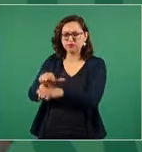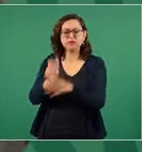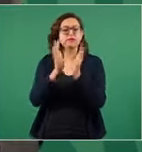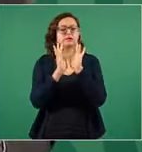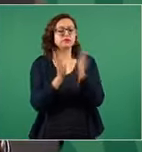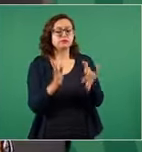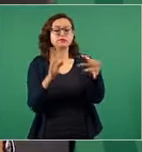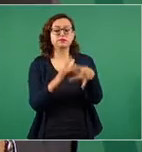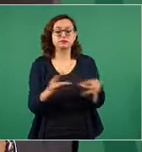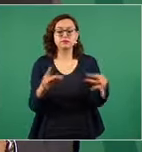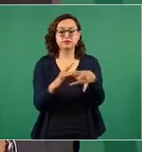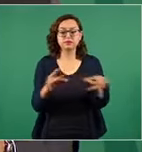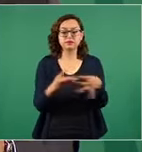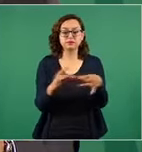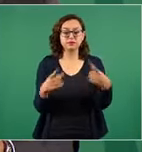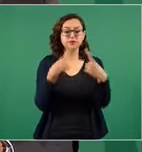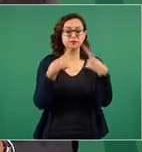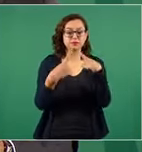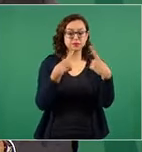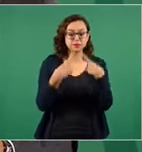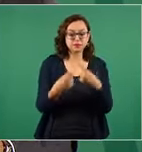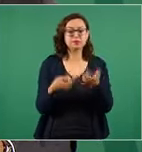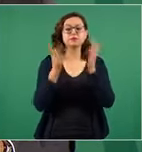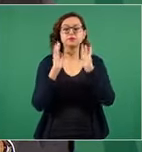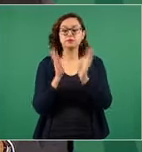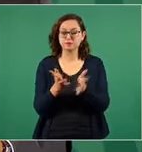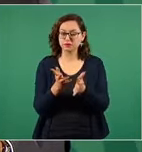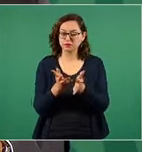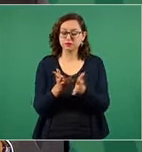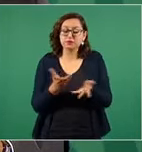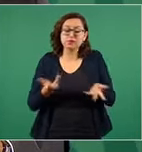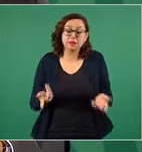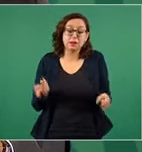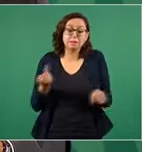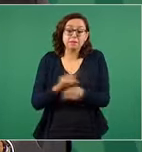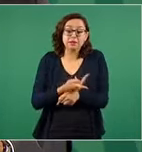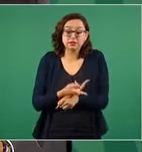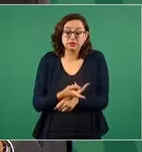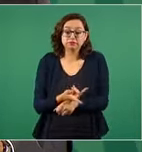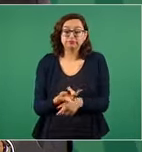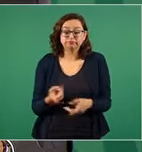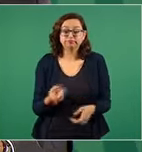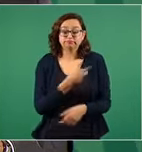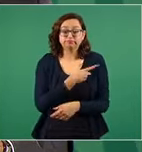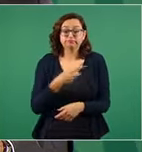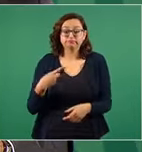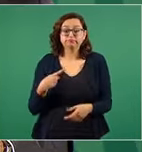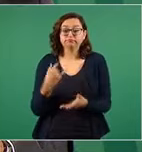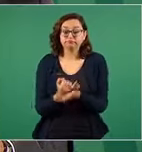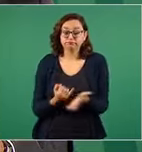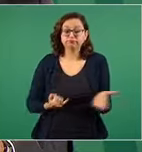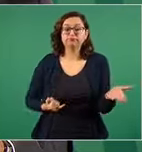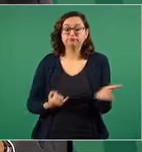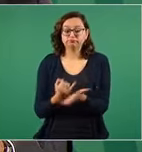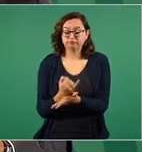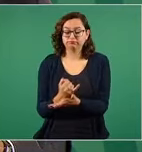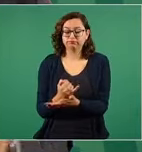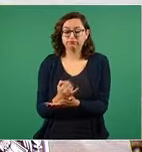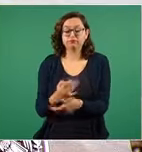es una medida que se tomó de emergencia es transitoria